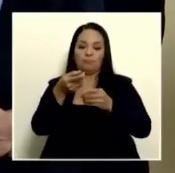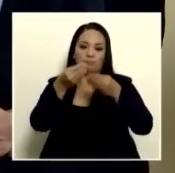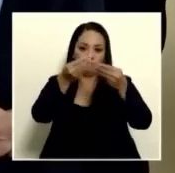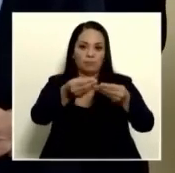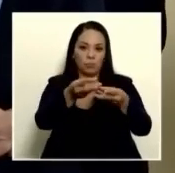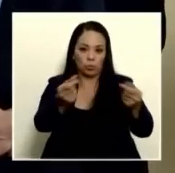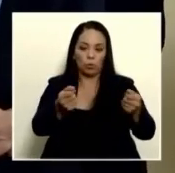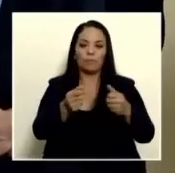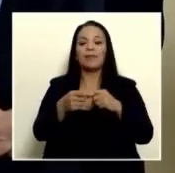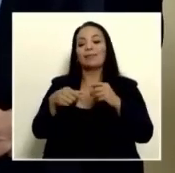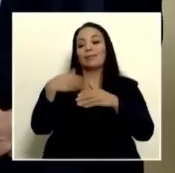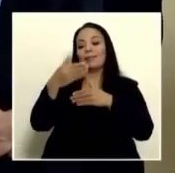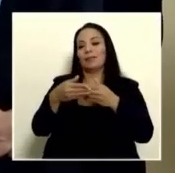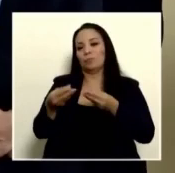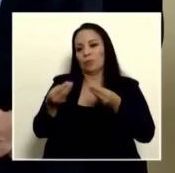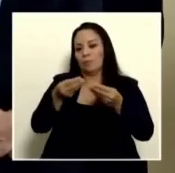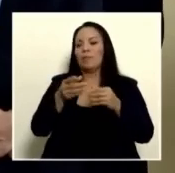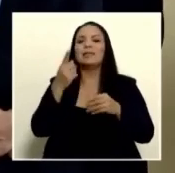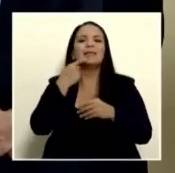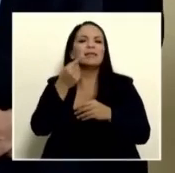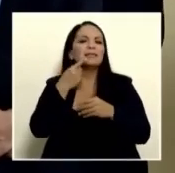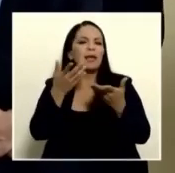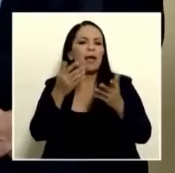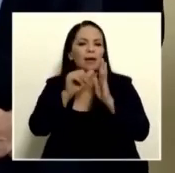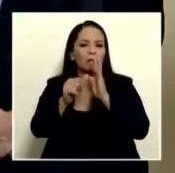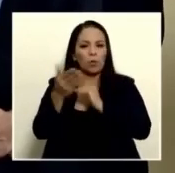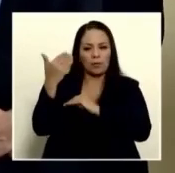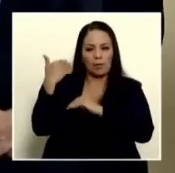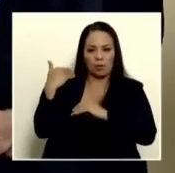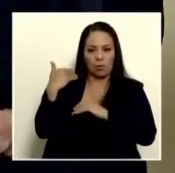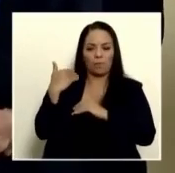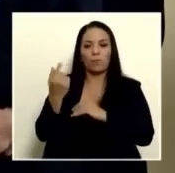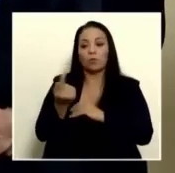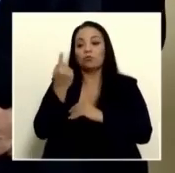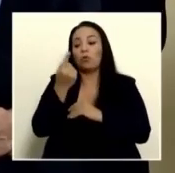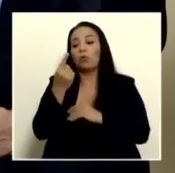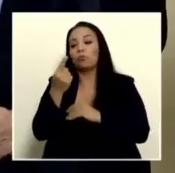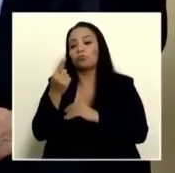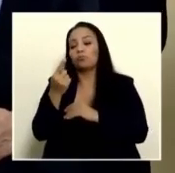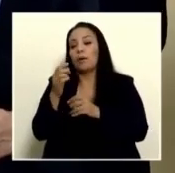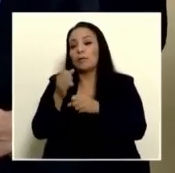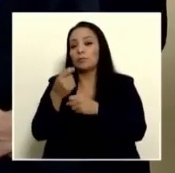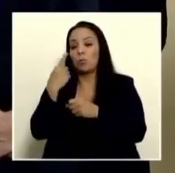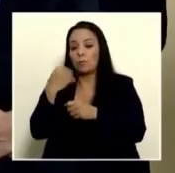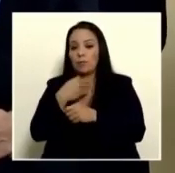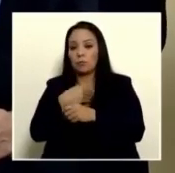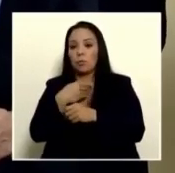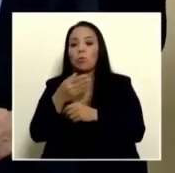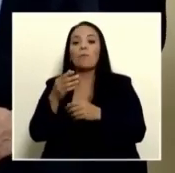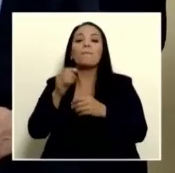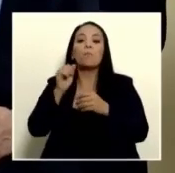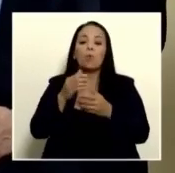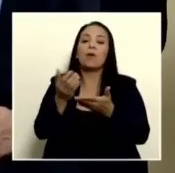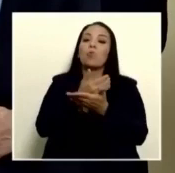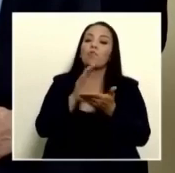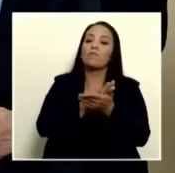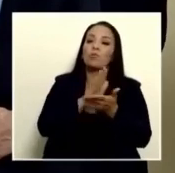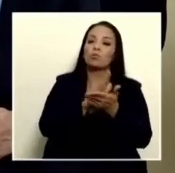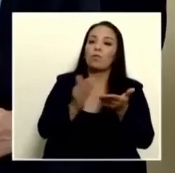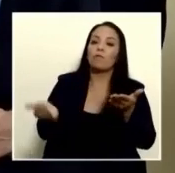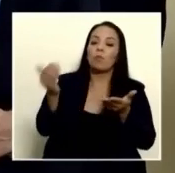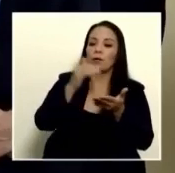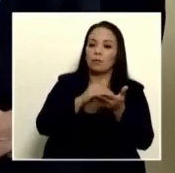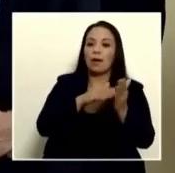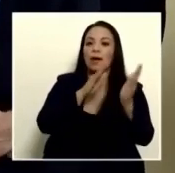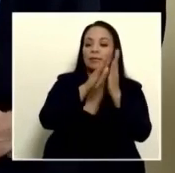Las resoluciones y disposiciones a que se refiere el artículo anterior, excepto que fueran tomadas por el ministro, tendrán un recurso de revocatoria y apelación subsidiaria ante el